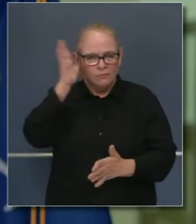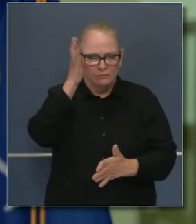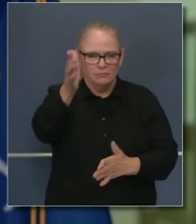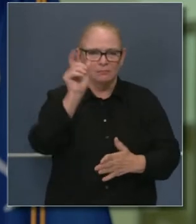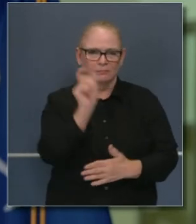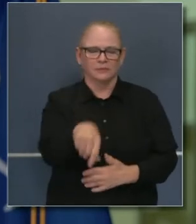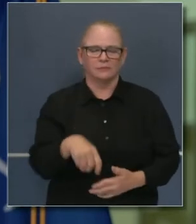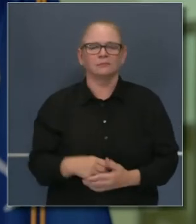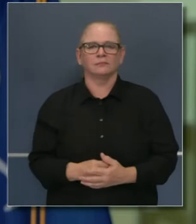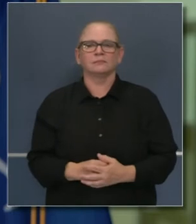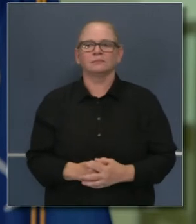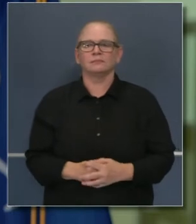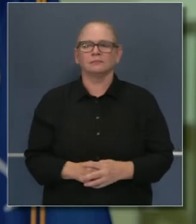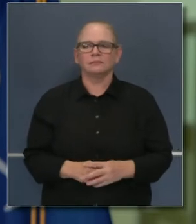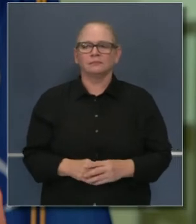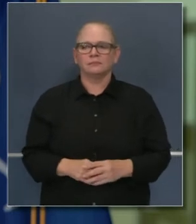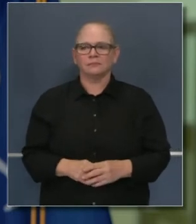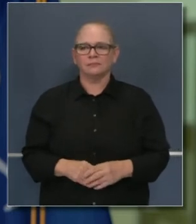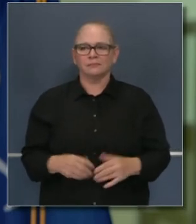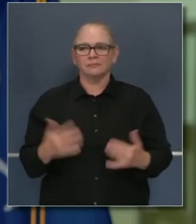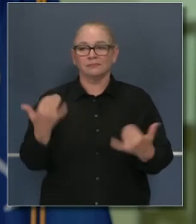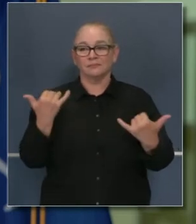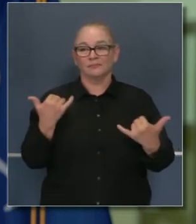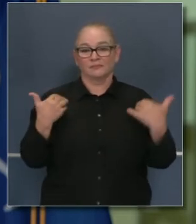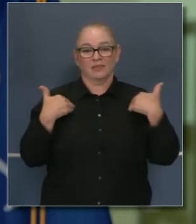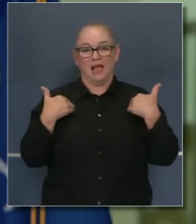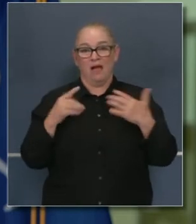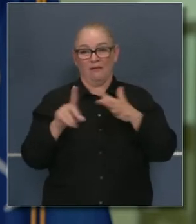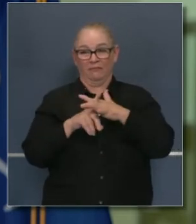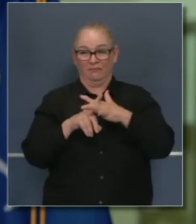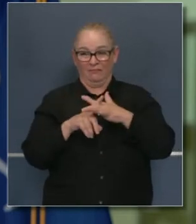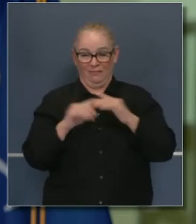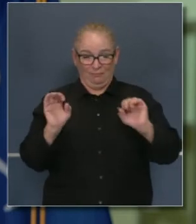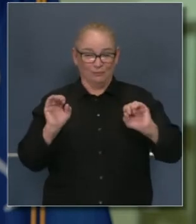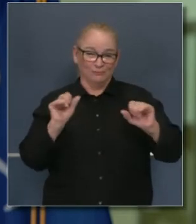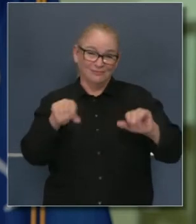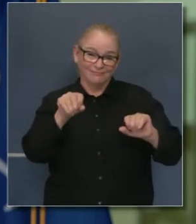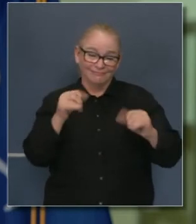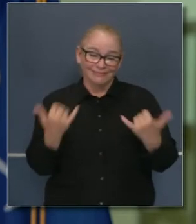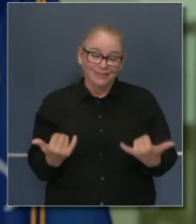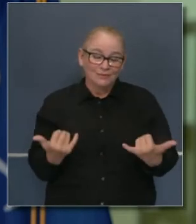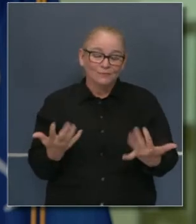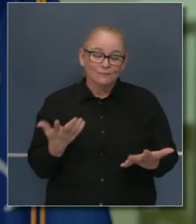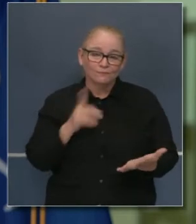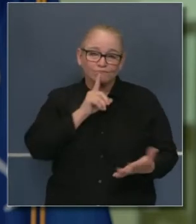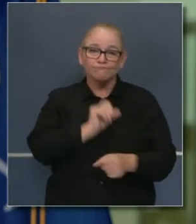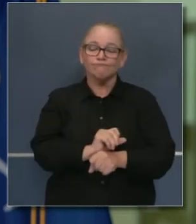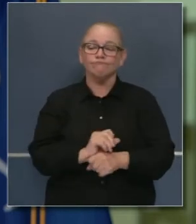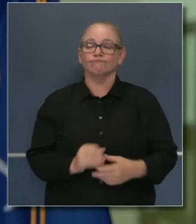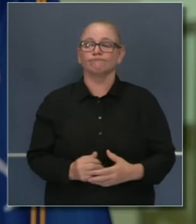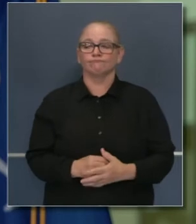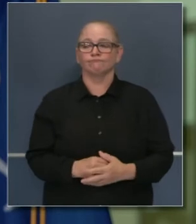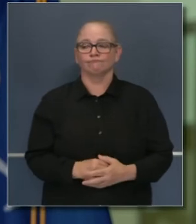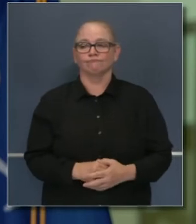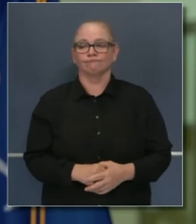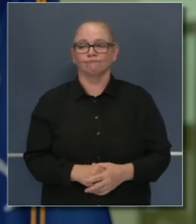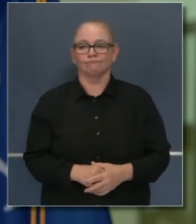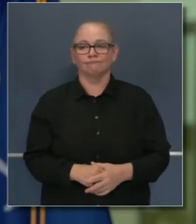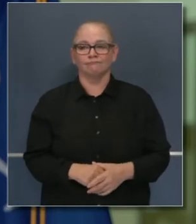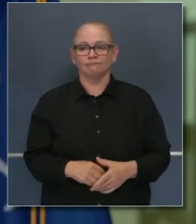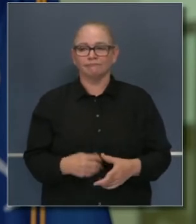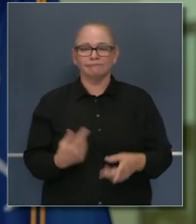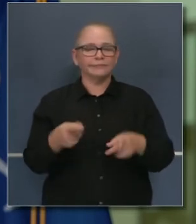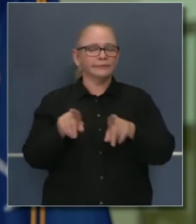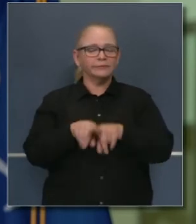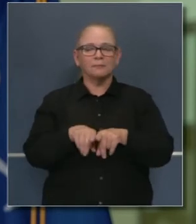de grandes retos, muy dinámico, pero eso ha sido en la historia desde el comienzo, desde que alguien dijo, go west, young man, go west,